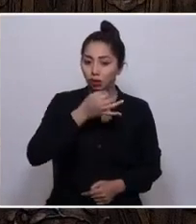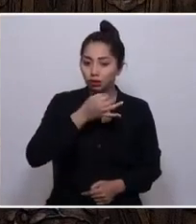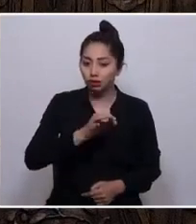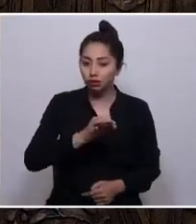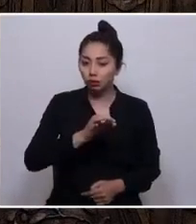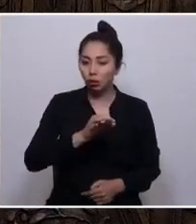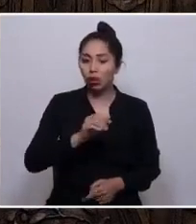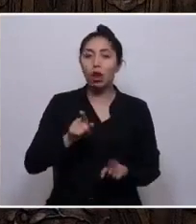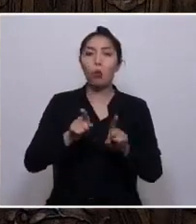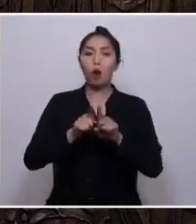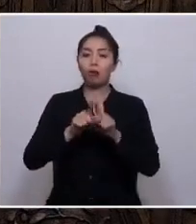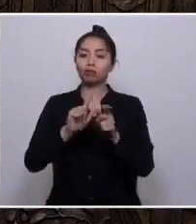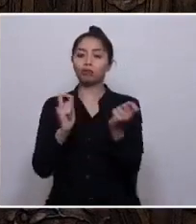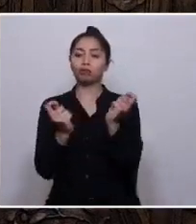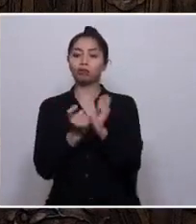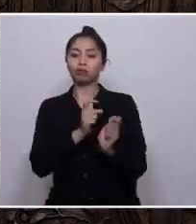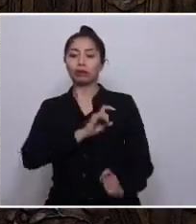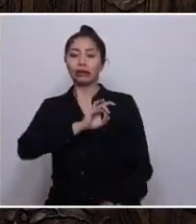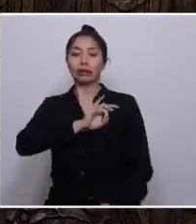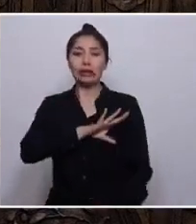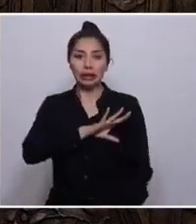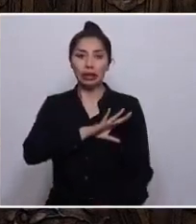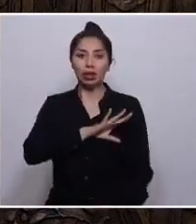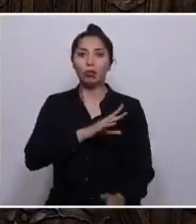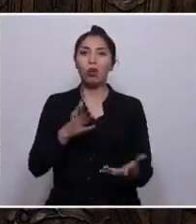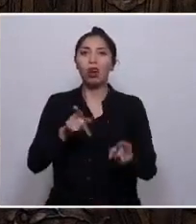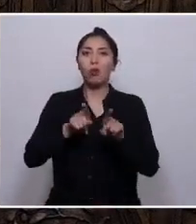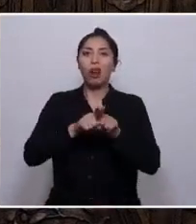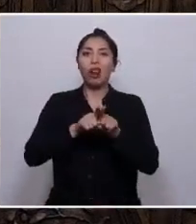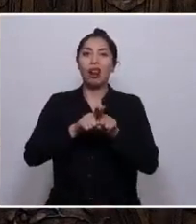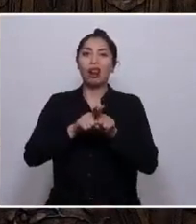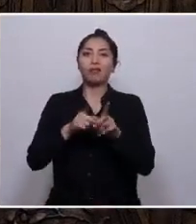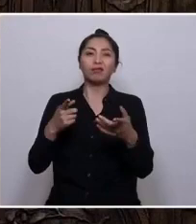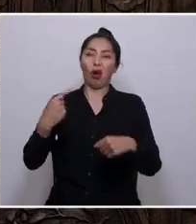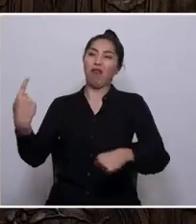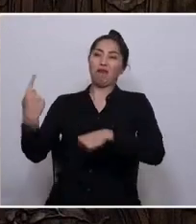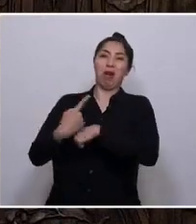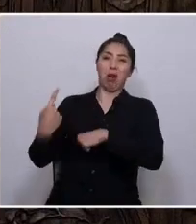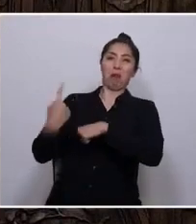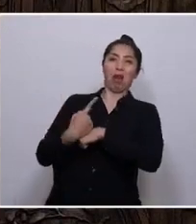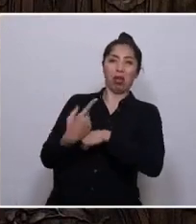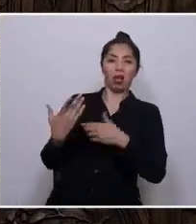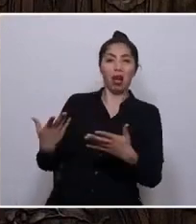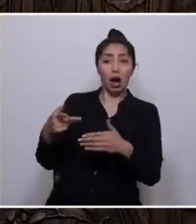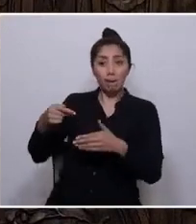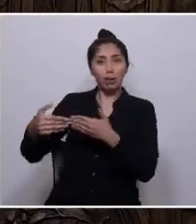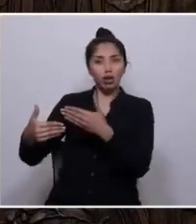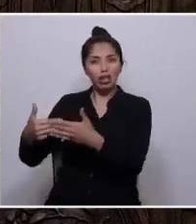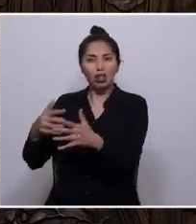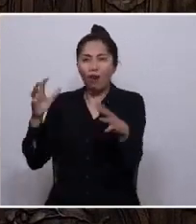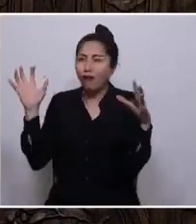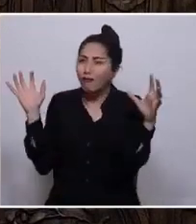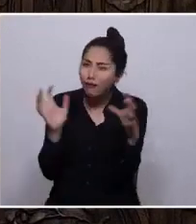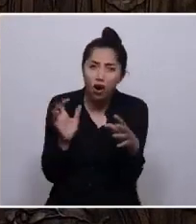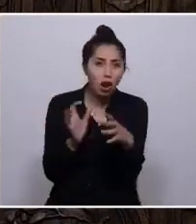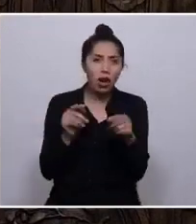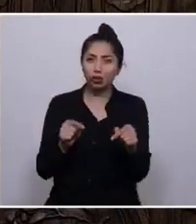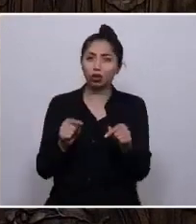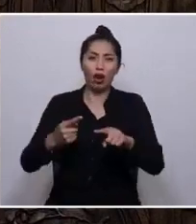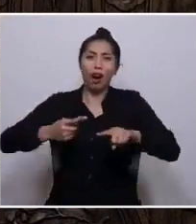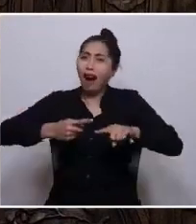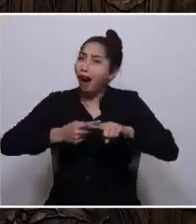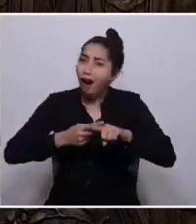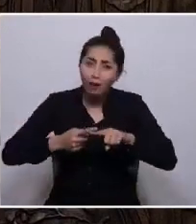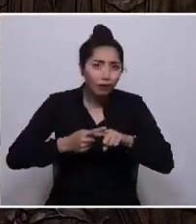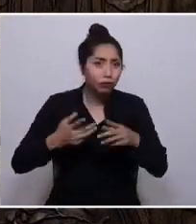chilenización. Proceso de integración forzada, donde fue un proceso violento, abusivo,